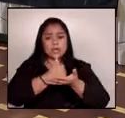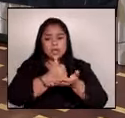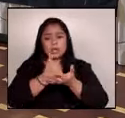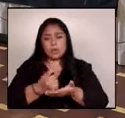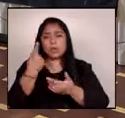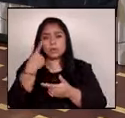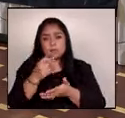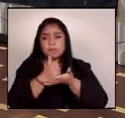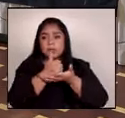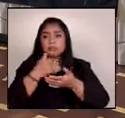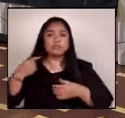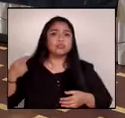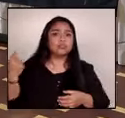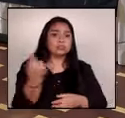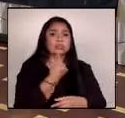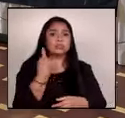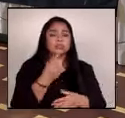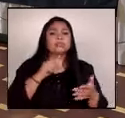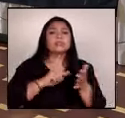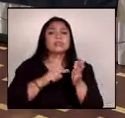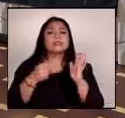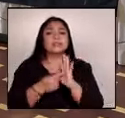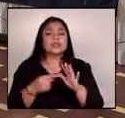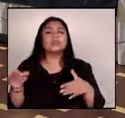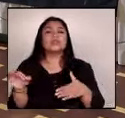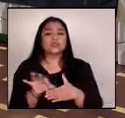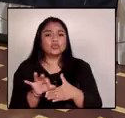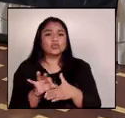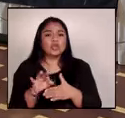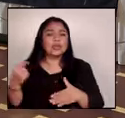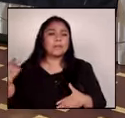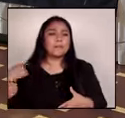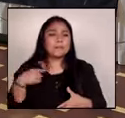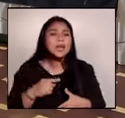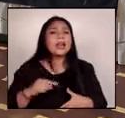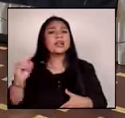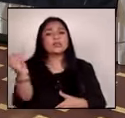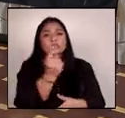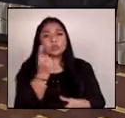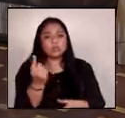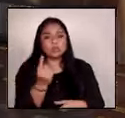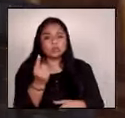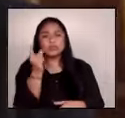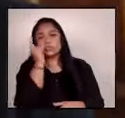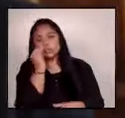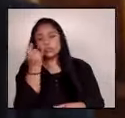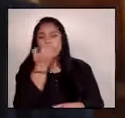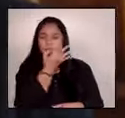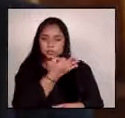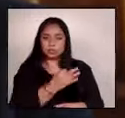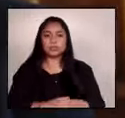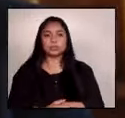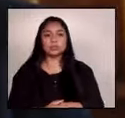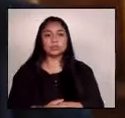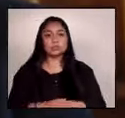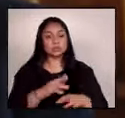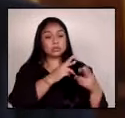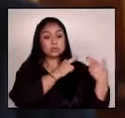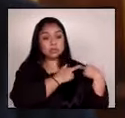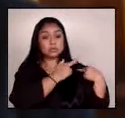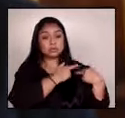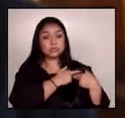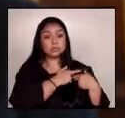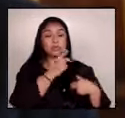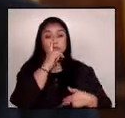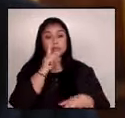común. Es decir, funciona para todos y para todas. La responsabilidad